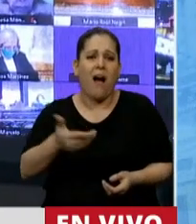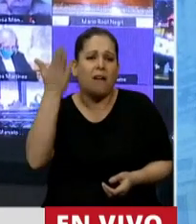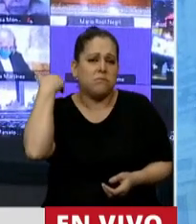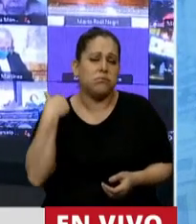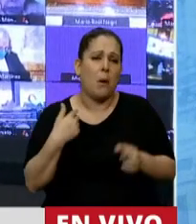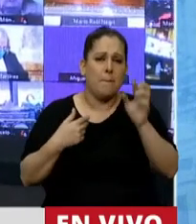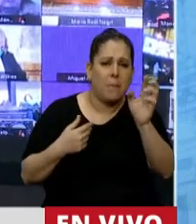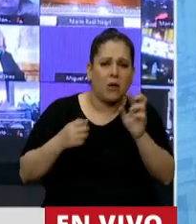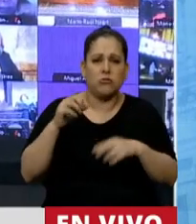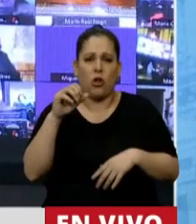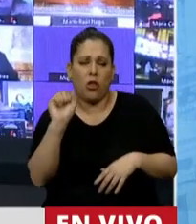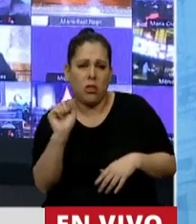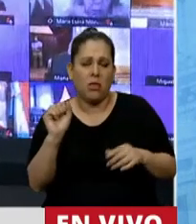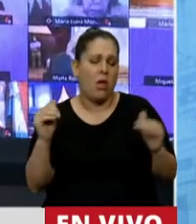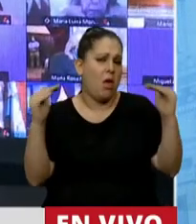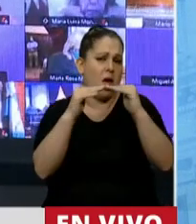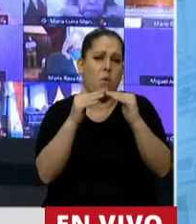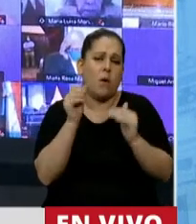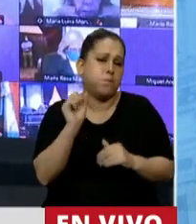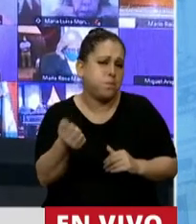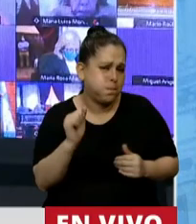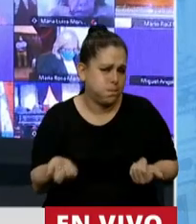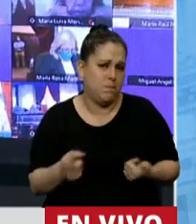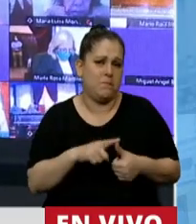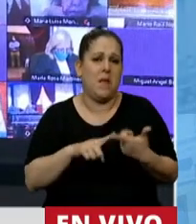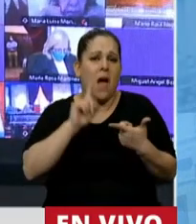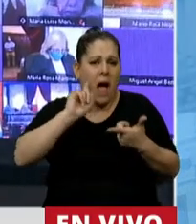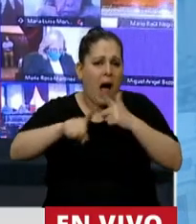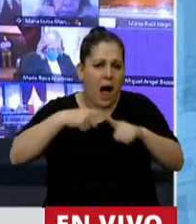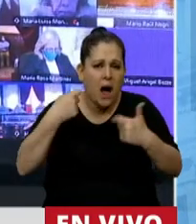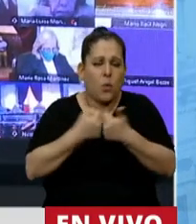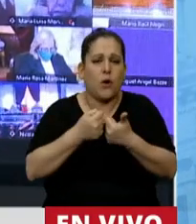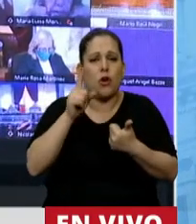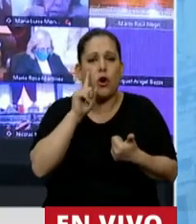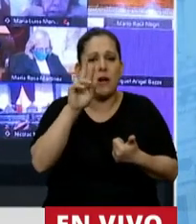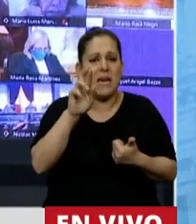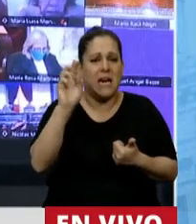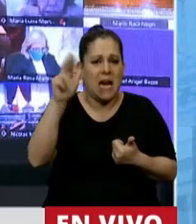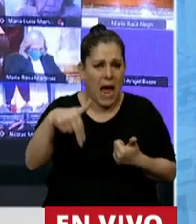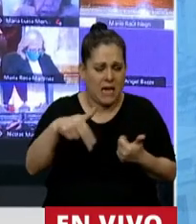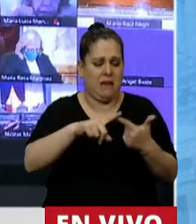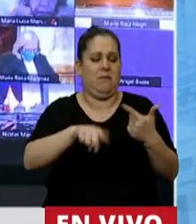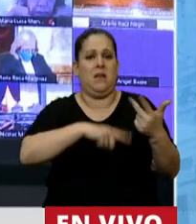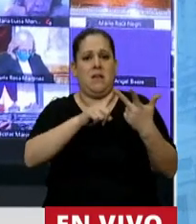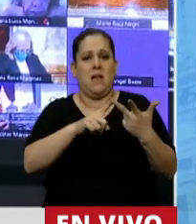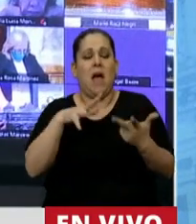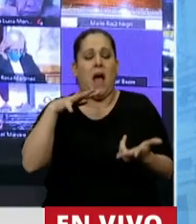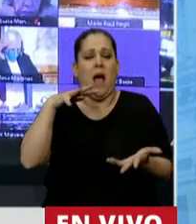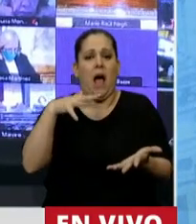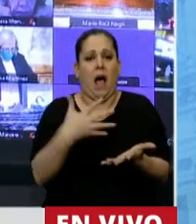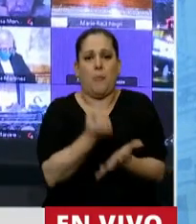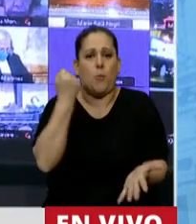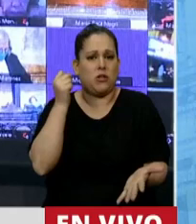asimétrica. Acá se aplaudió el memorándum con Irán. Acá se aplaudió la expropiación de YPF que costó